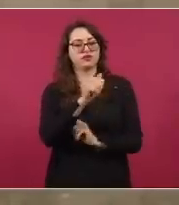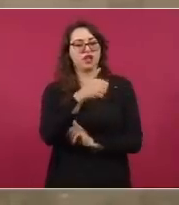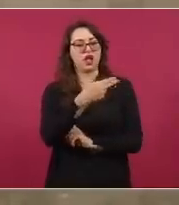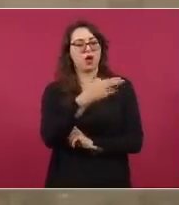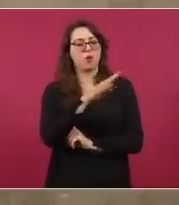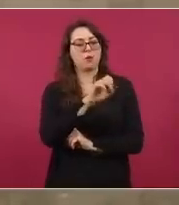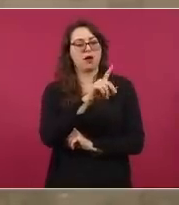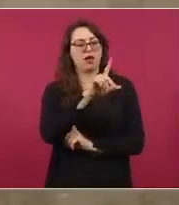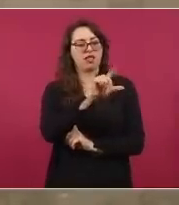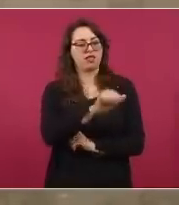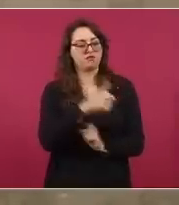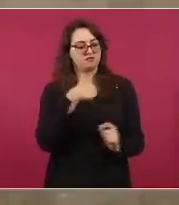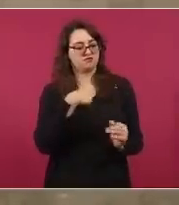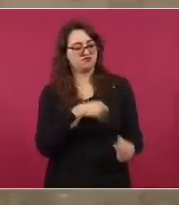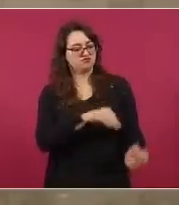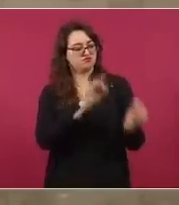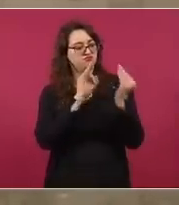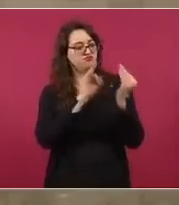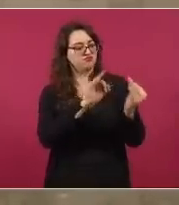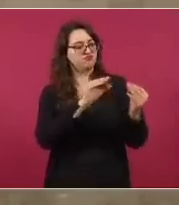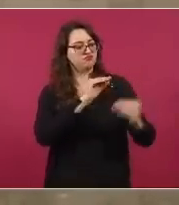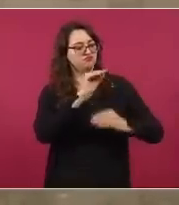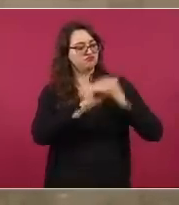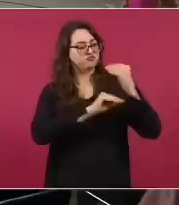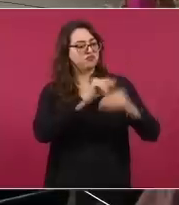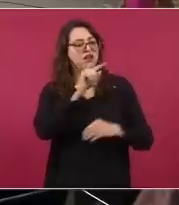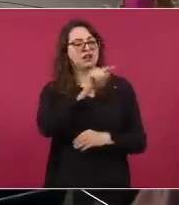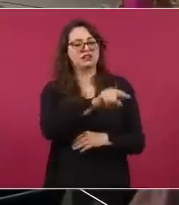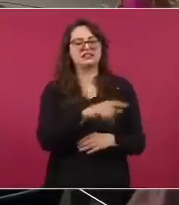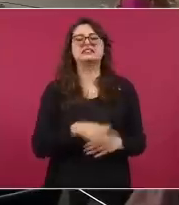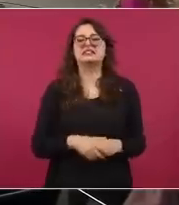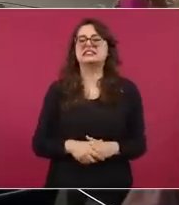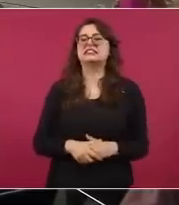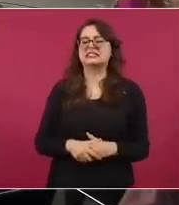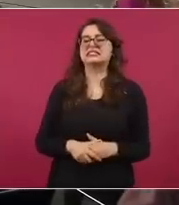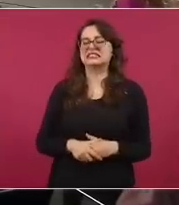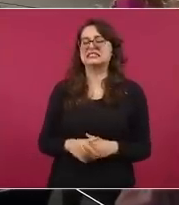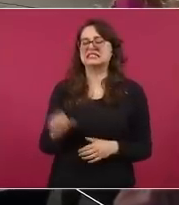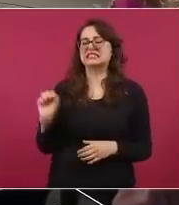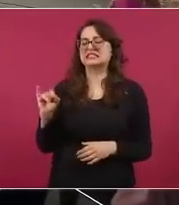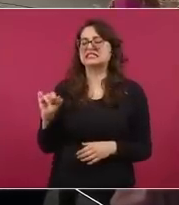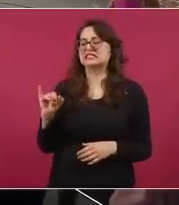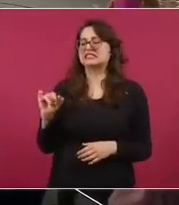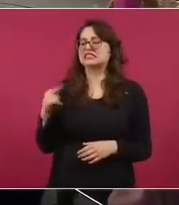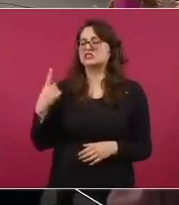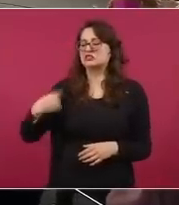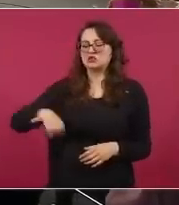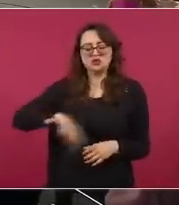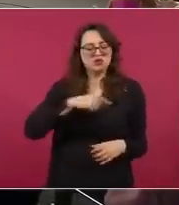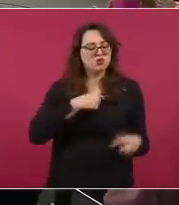ya deja de estar diciendo que fue para afectarte, sí, sí, sí, sí.